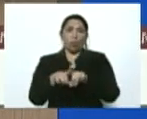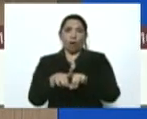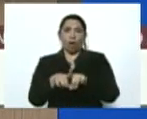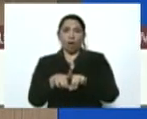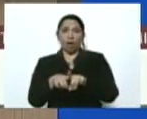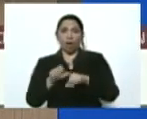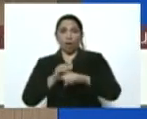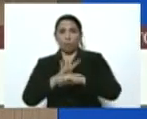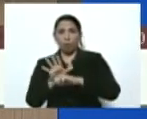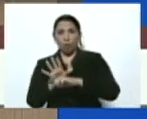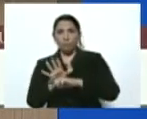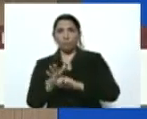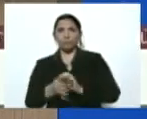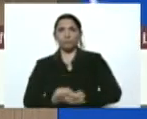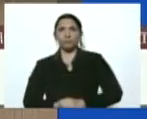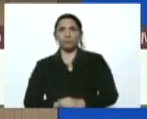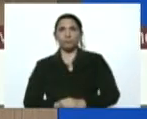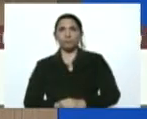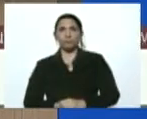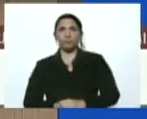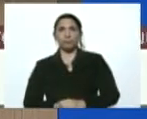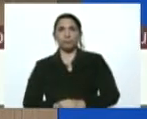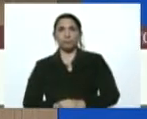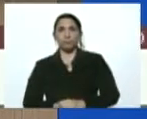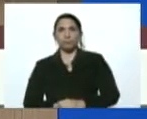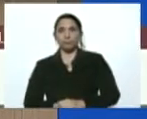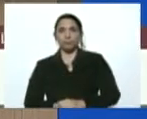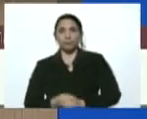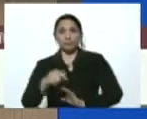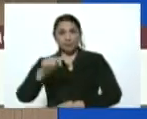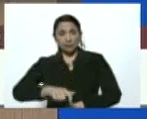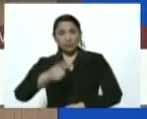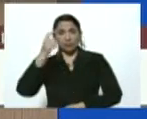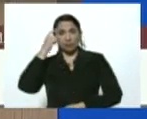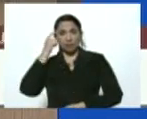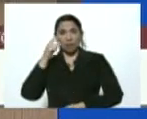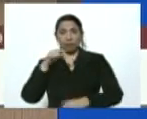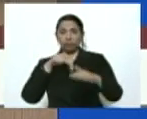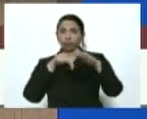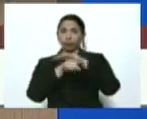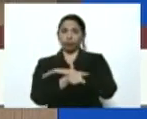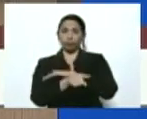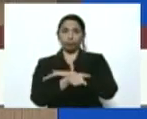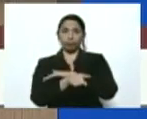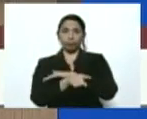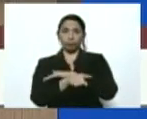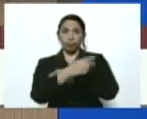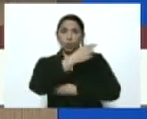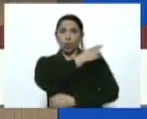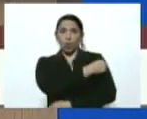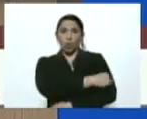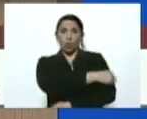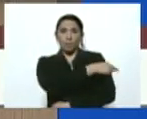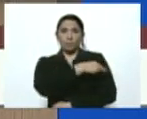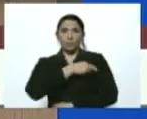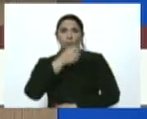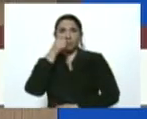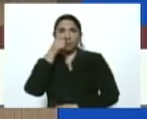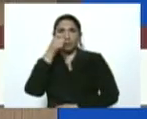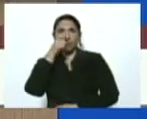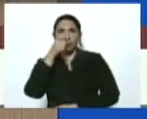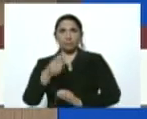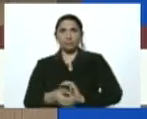los del COVID-19 y el día de hoy fue ingresado a un hospital Centinela.